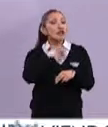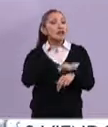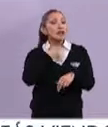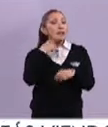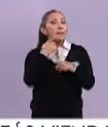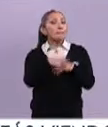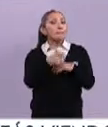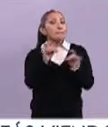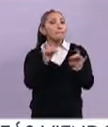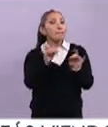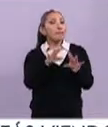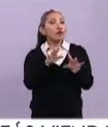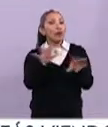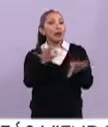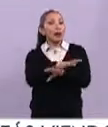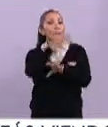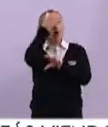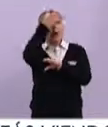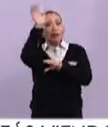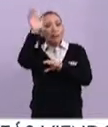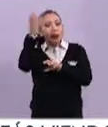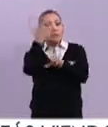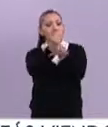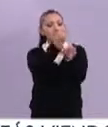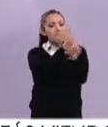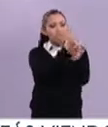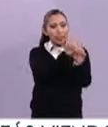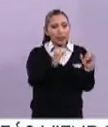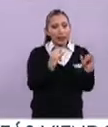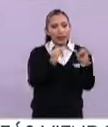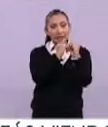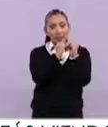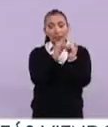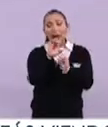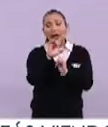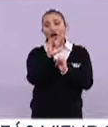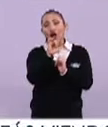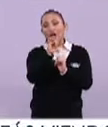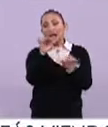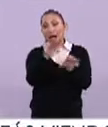Educación Pública?